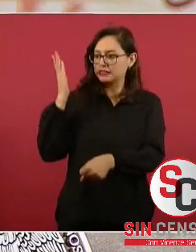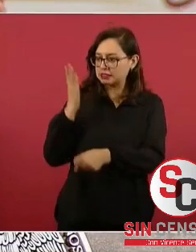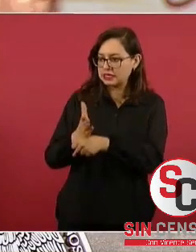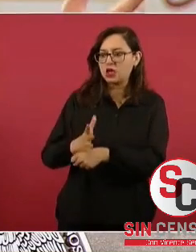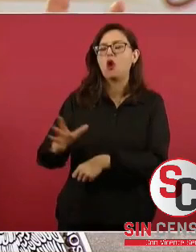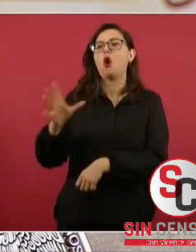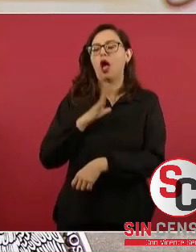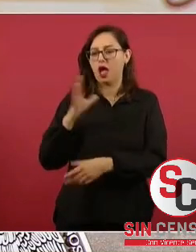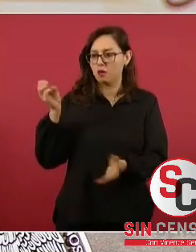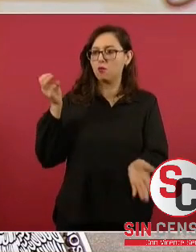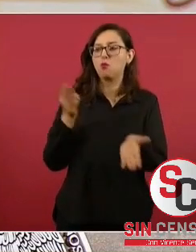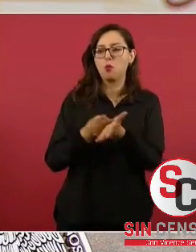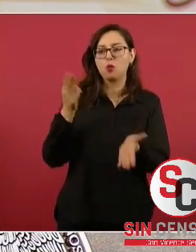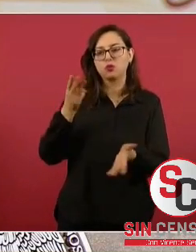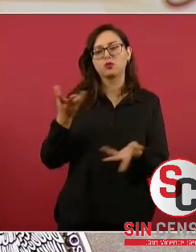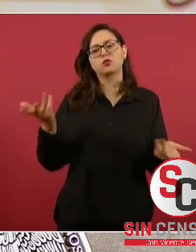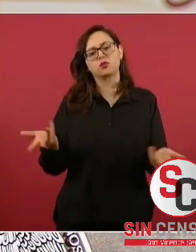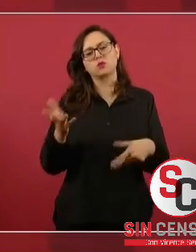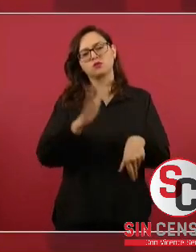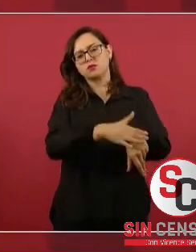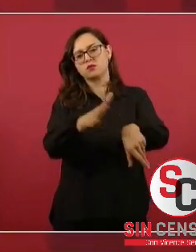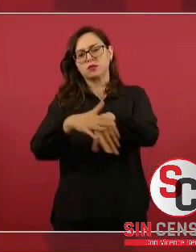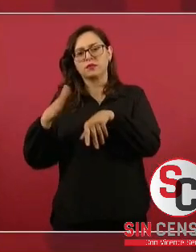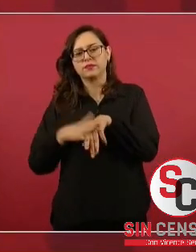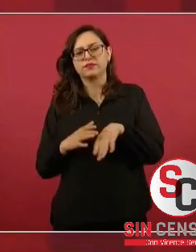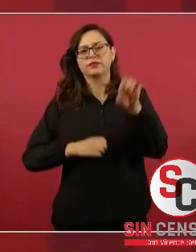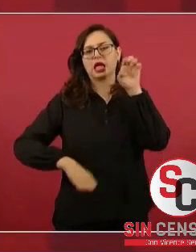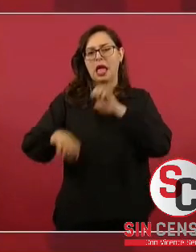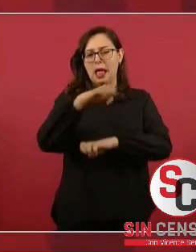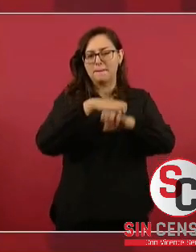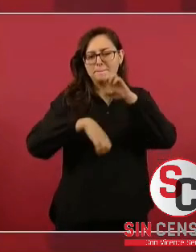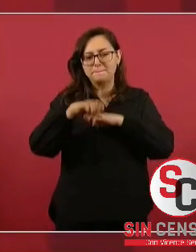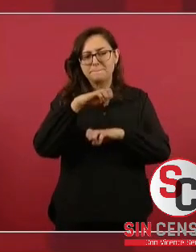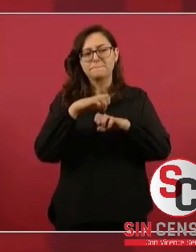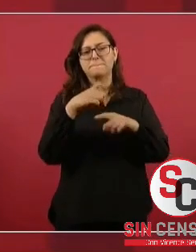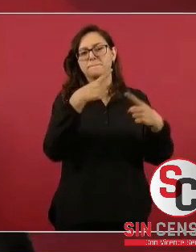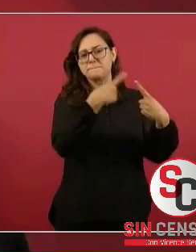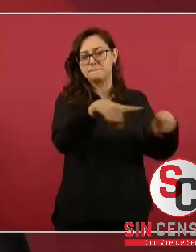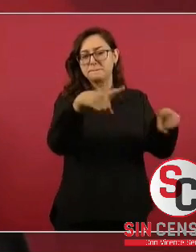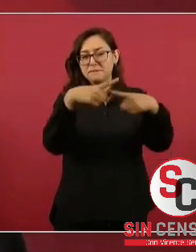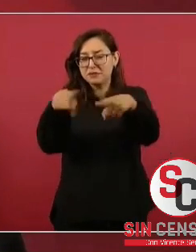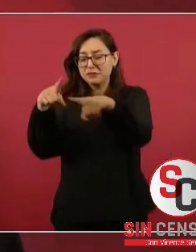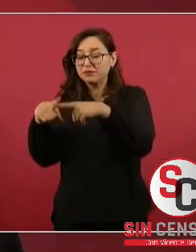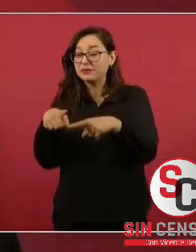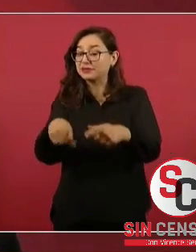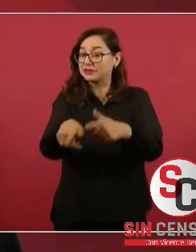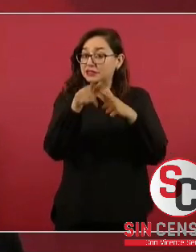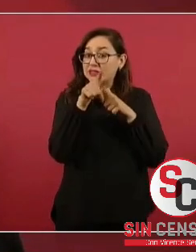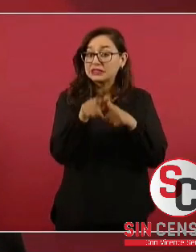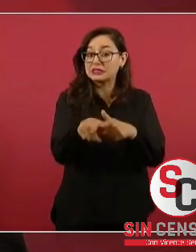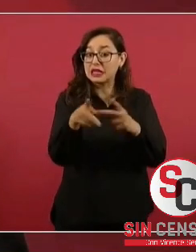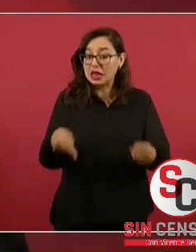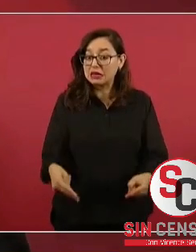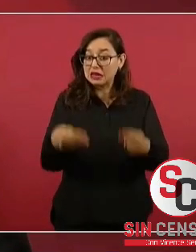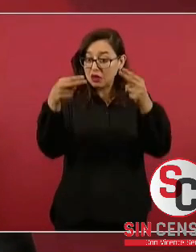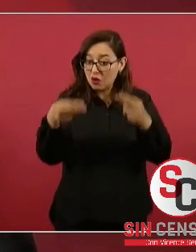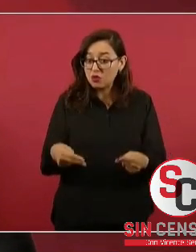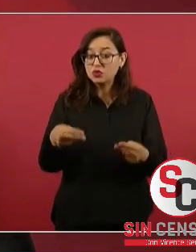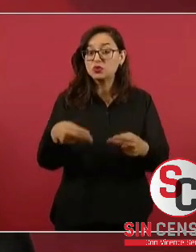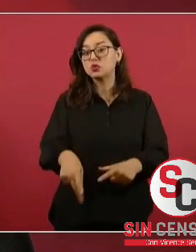es a todos los pequeñas y pequeños empresarios que vean en esta una forma de